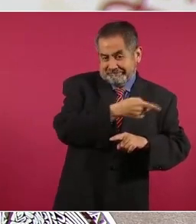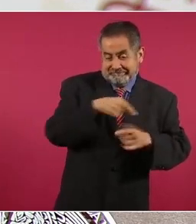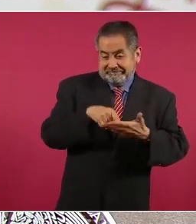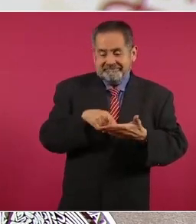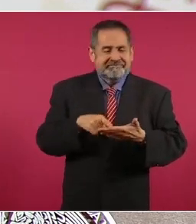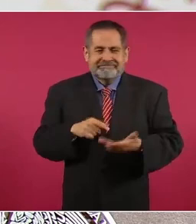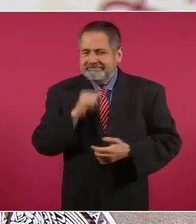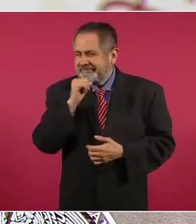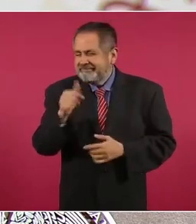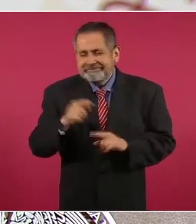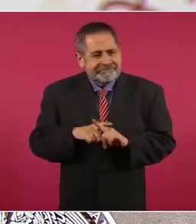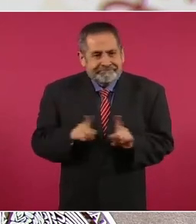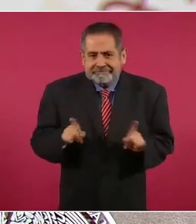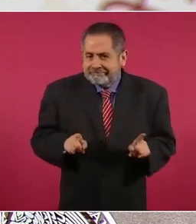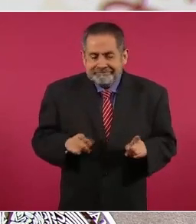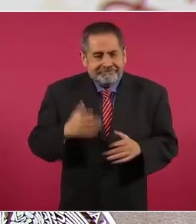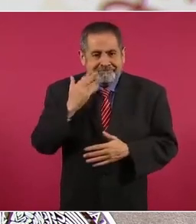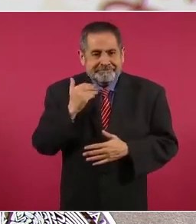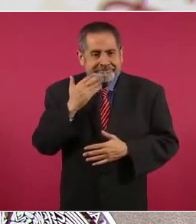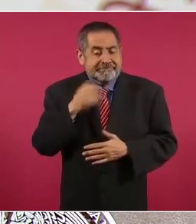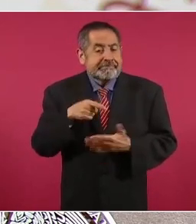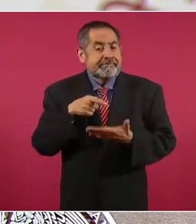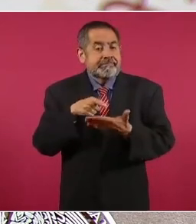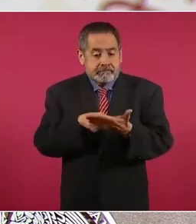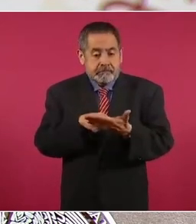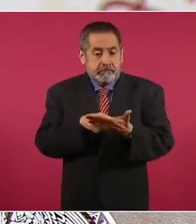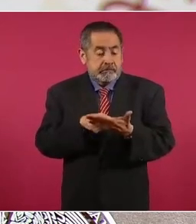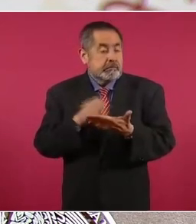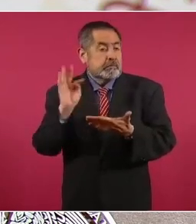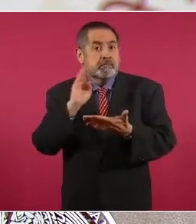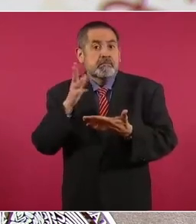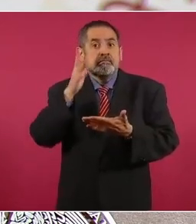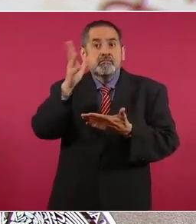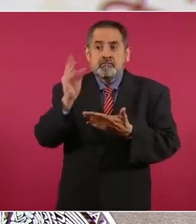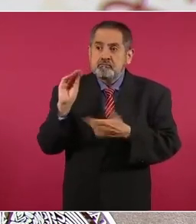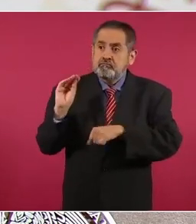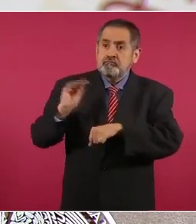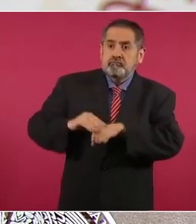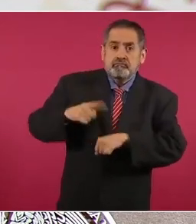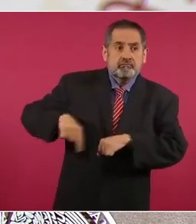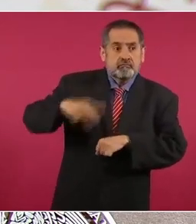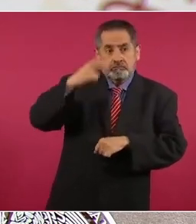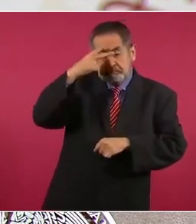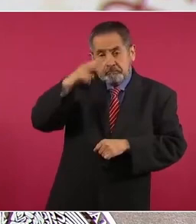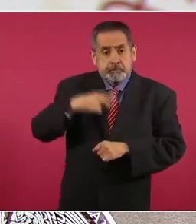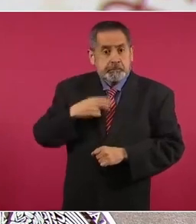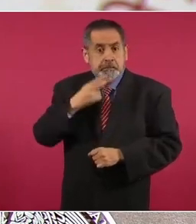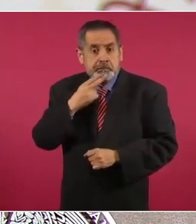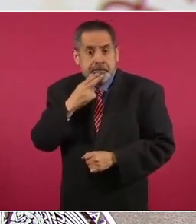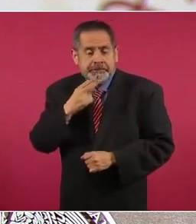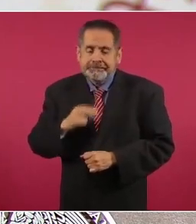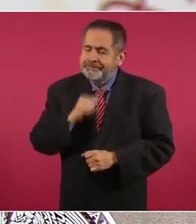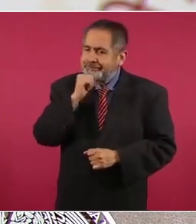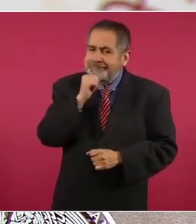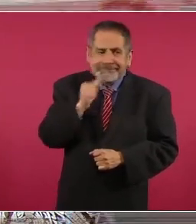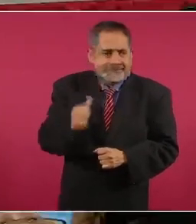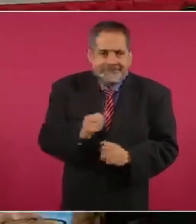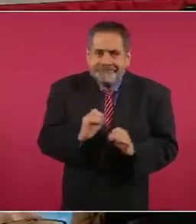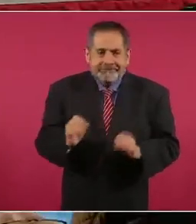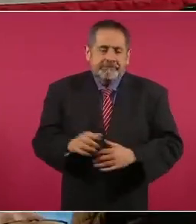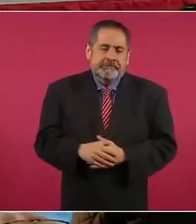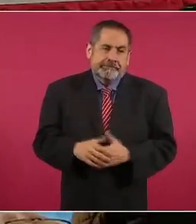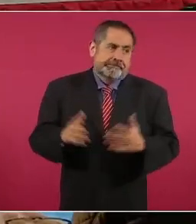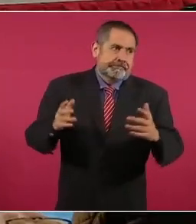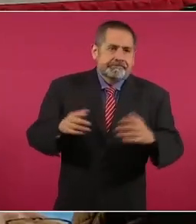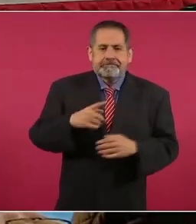previsión de que pudiera ser incluido en un futuro cercano. Pero bueno, ya sabemos que muchos medios de